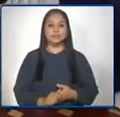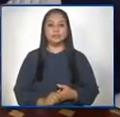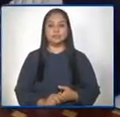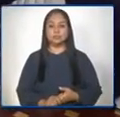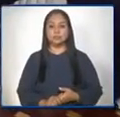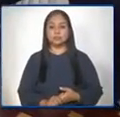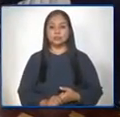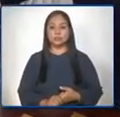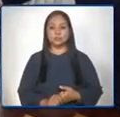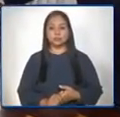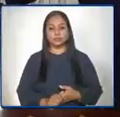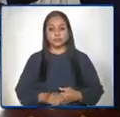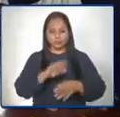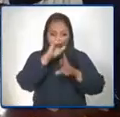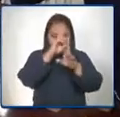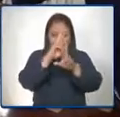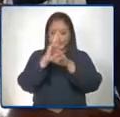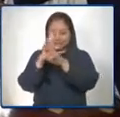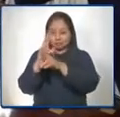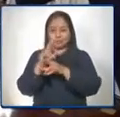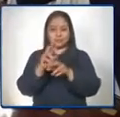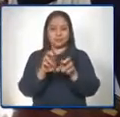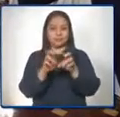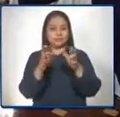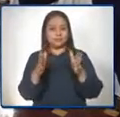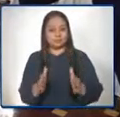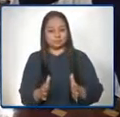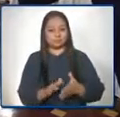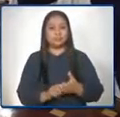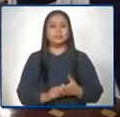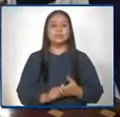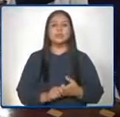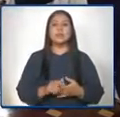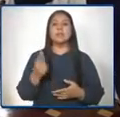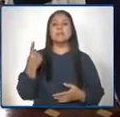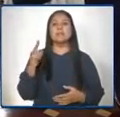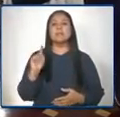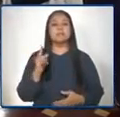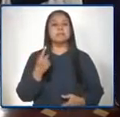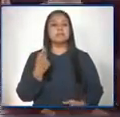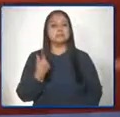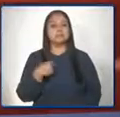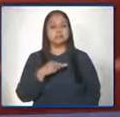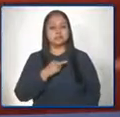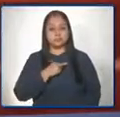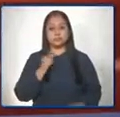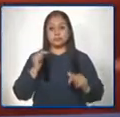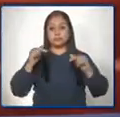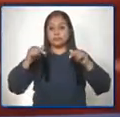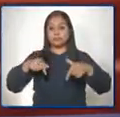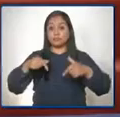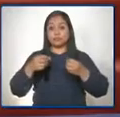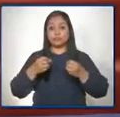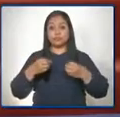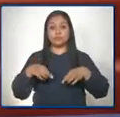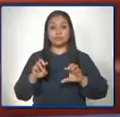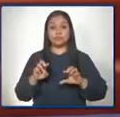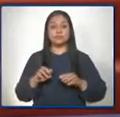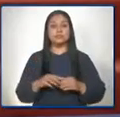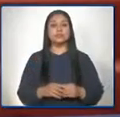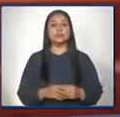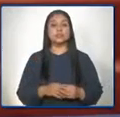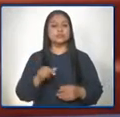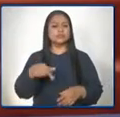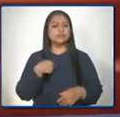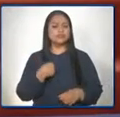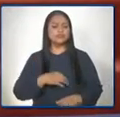Respetable audiencia, respetables periodistas, es para nosotros en esta oportunidad de